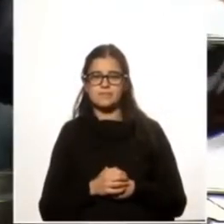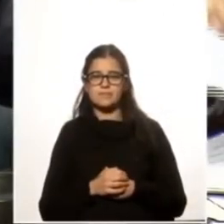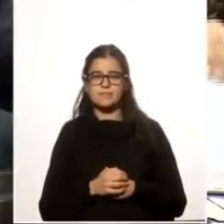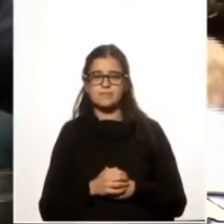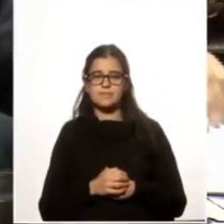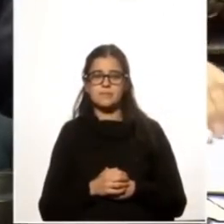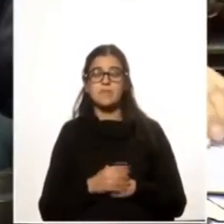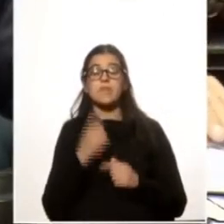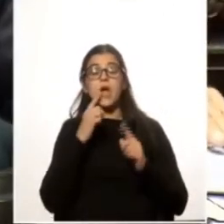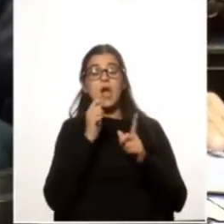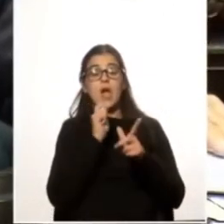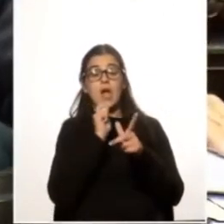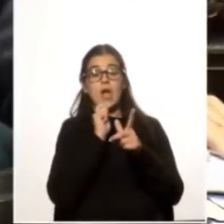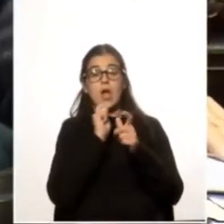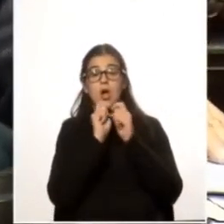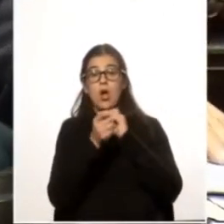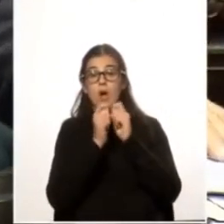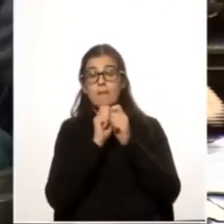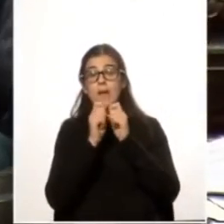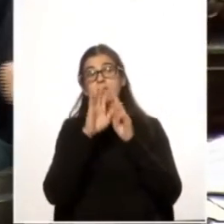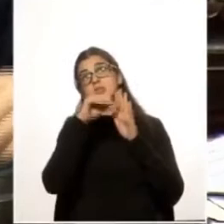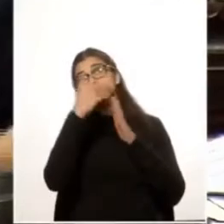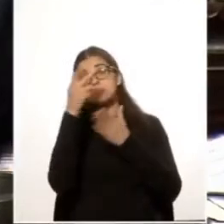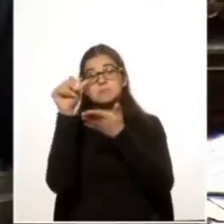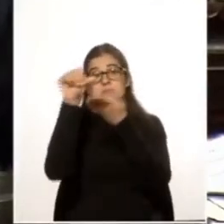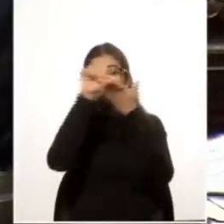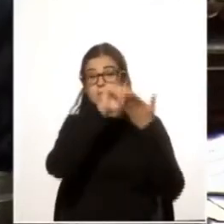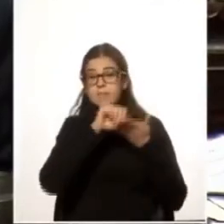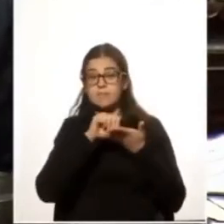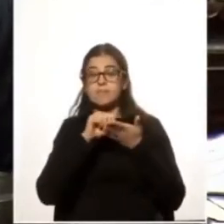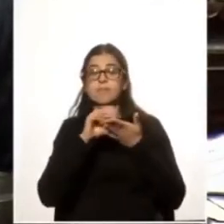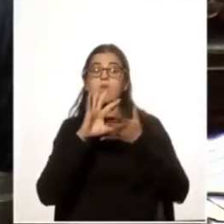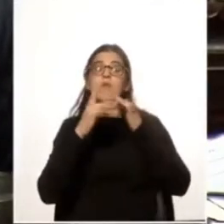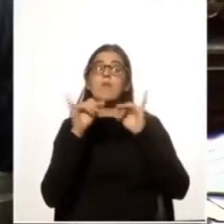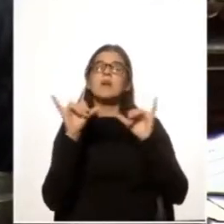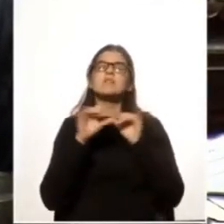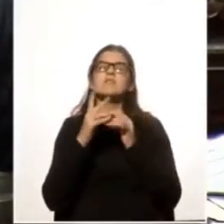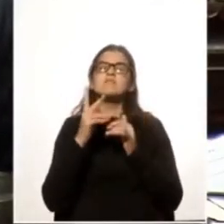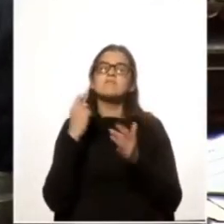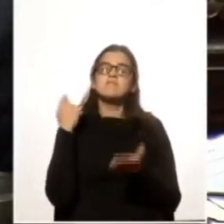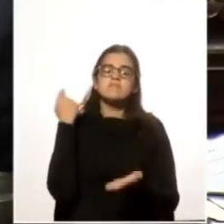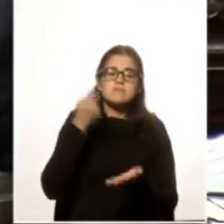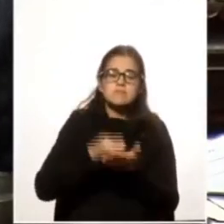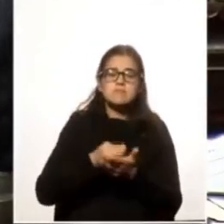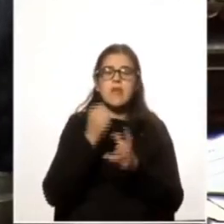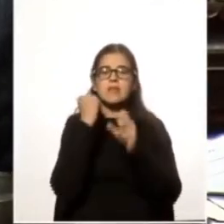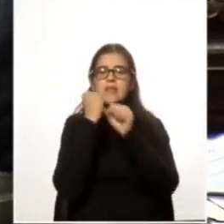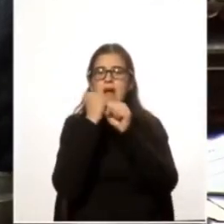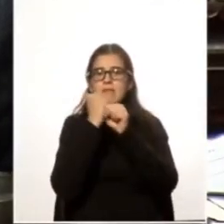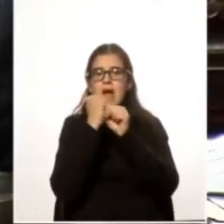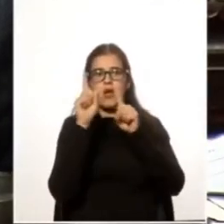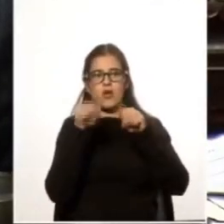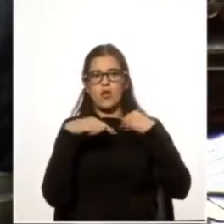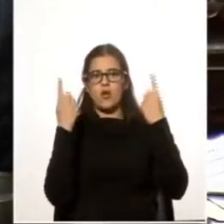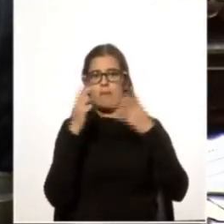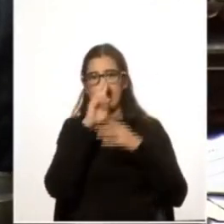El comercio exterior es sinónimo de inversión y trabajo para los uruguayos.